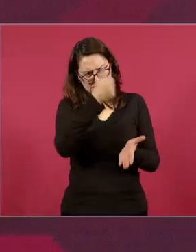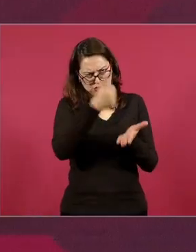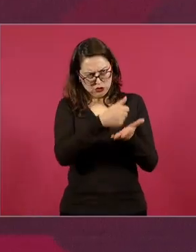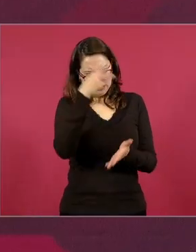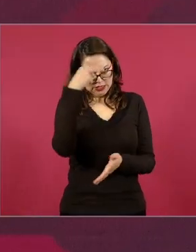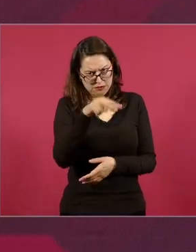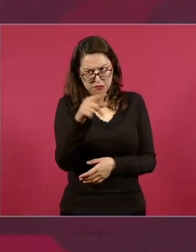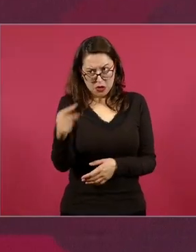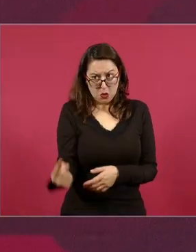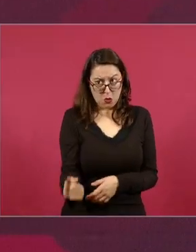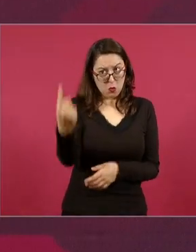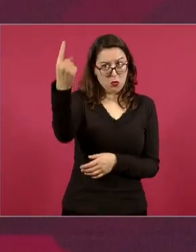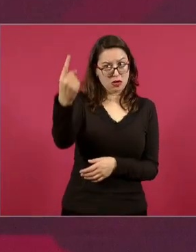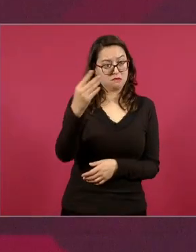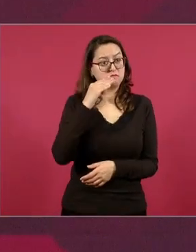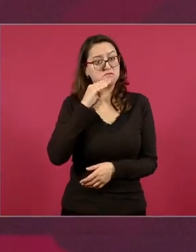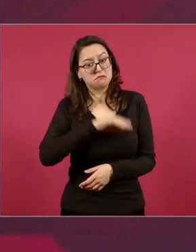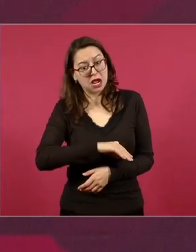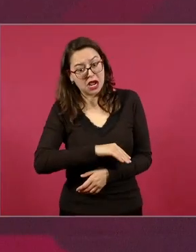Ernestina Godoy